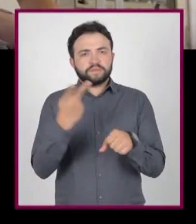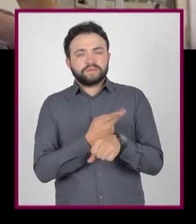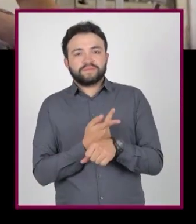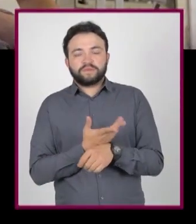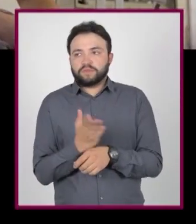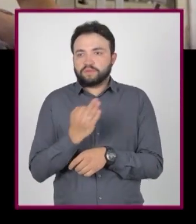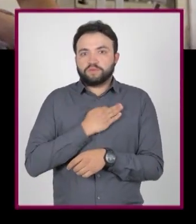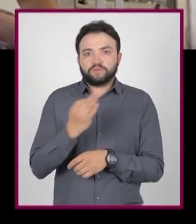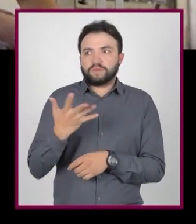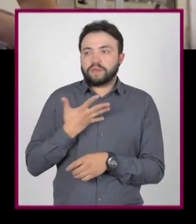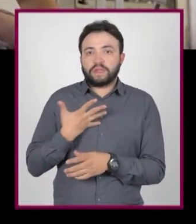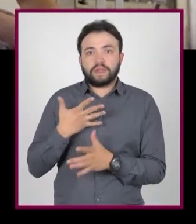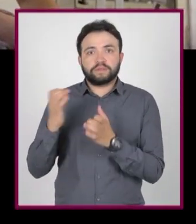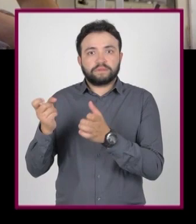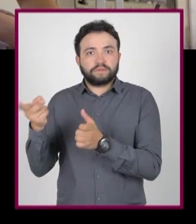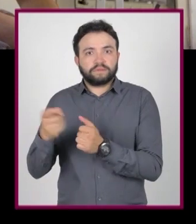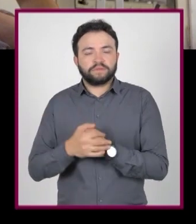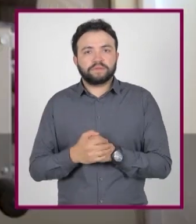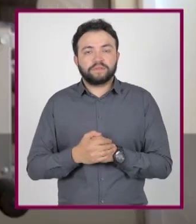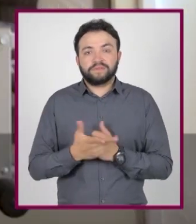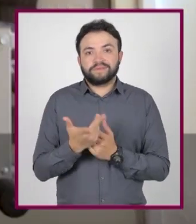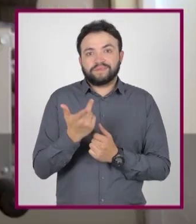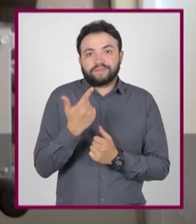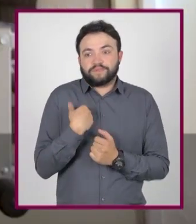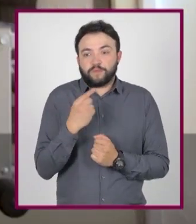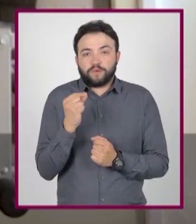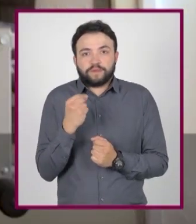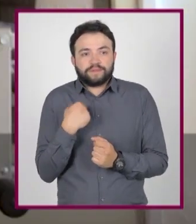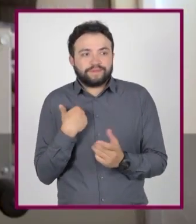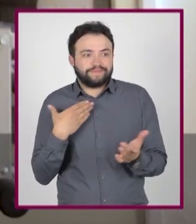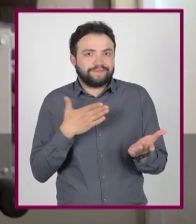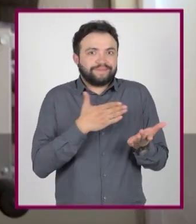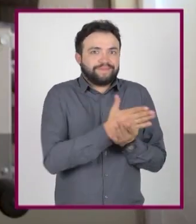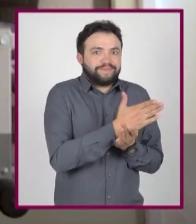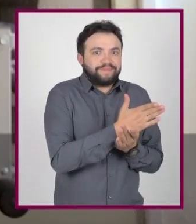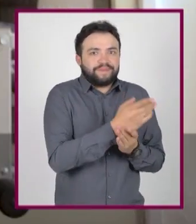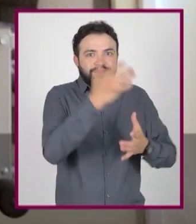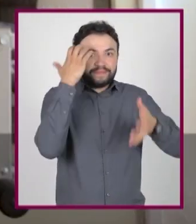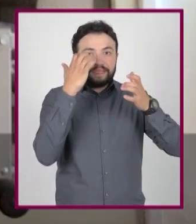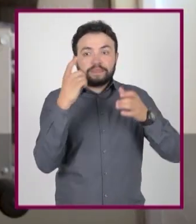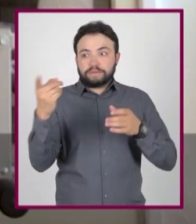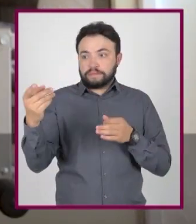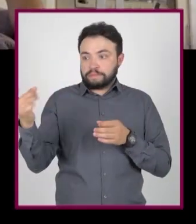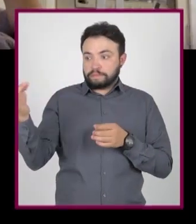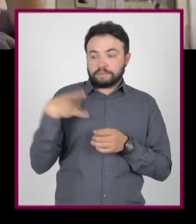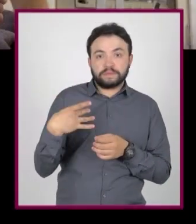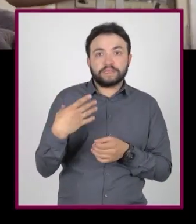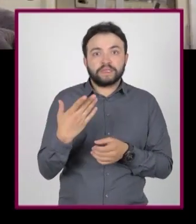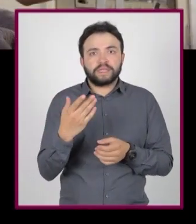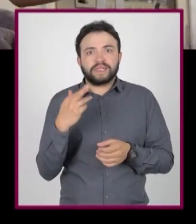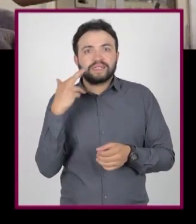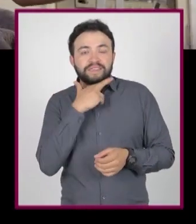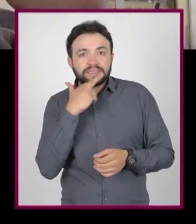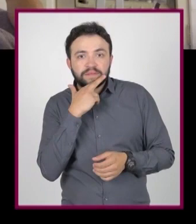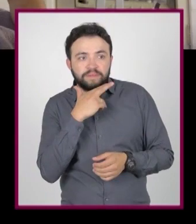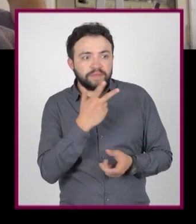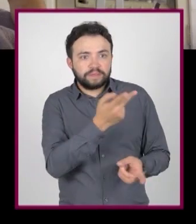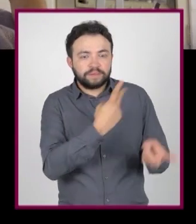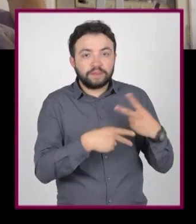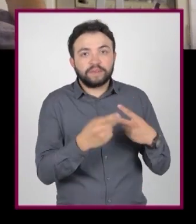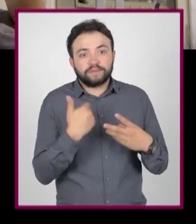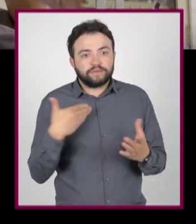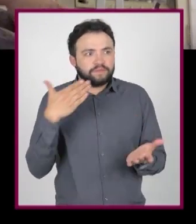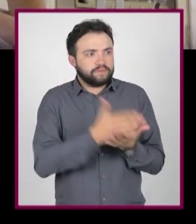Zitla, ¿qué pasó? Ay, qué bueno que estás ahí. Sí, que estaba a punto de meterme a bañar cuando me llegó tu mensaje diciendo que era una emergencia.